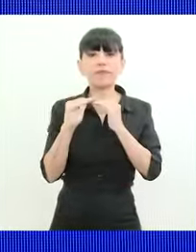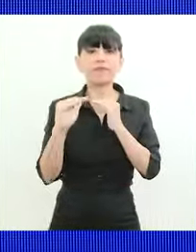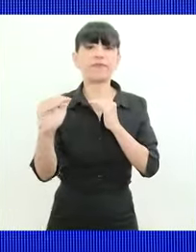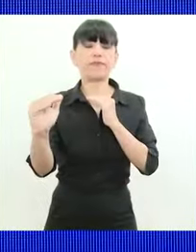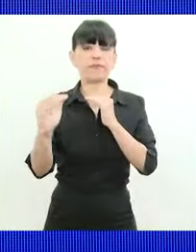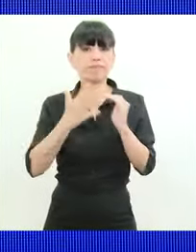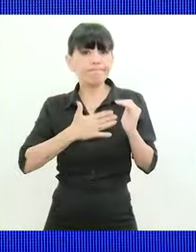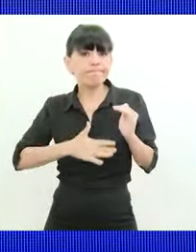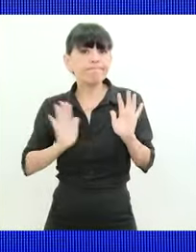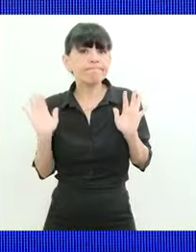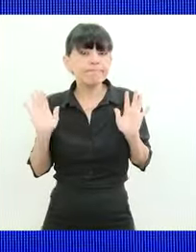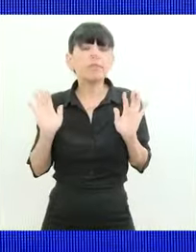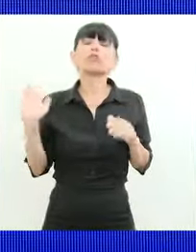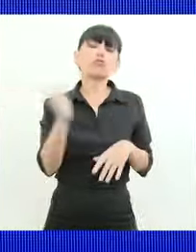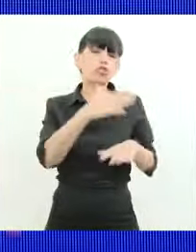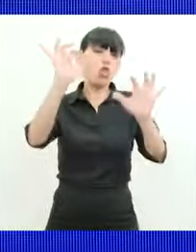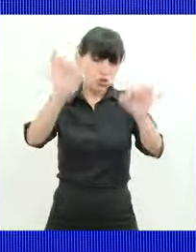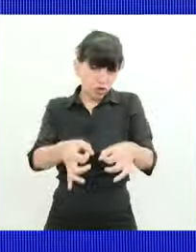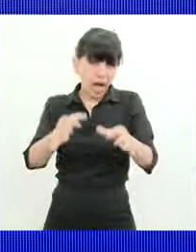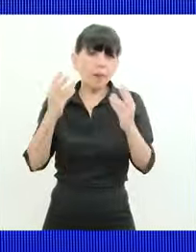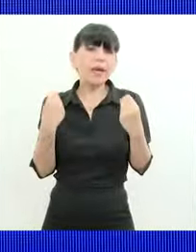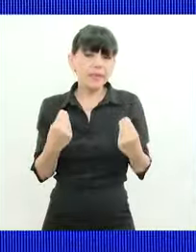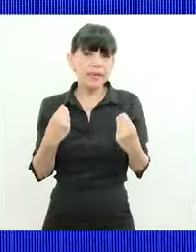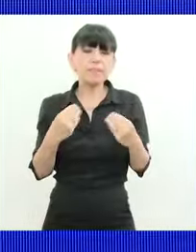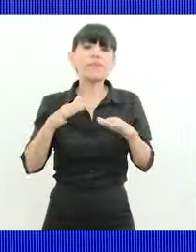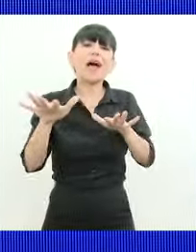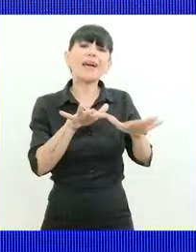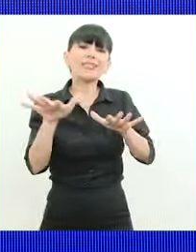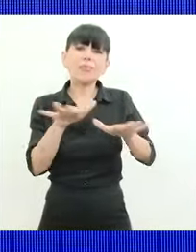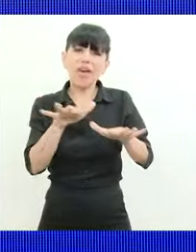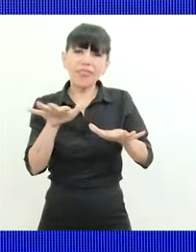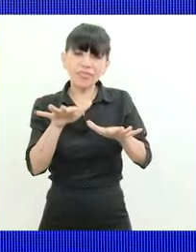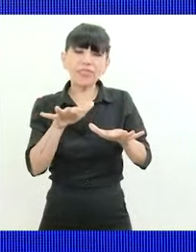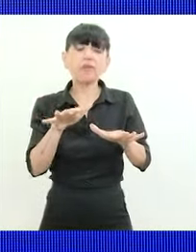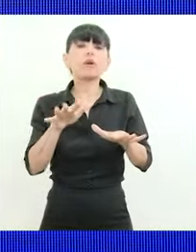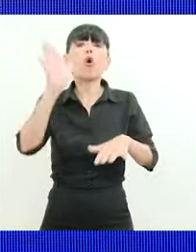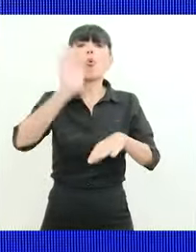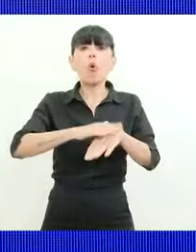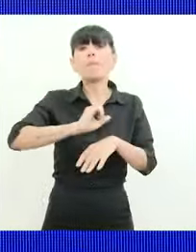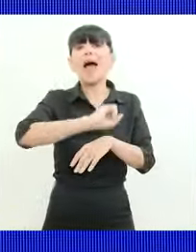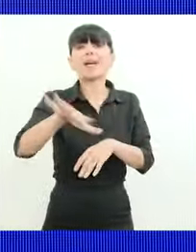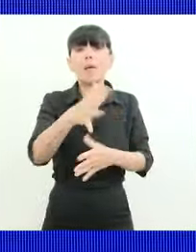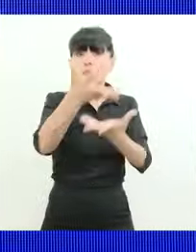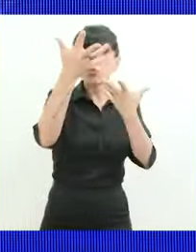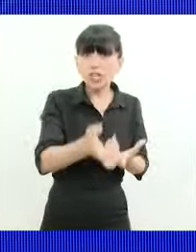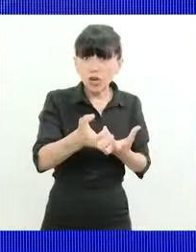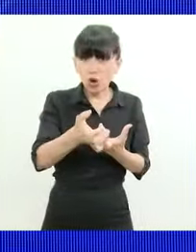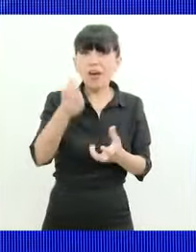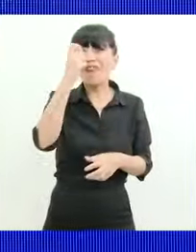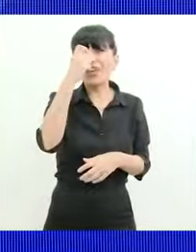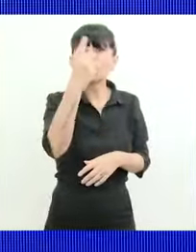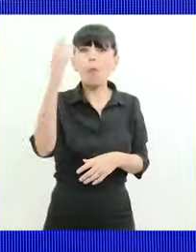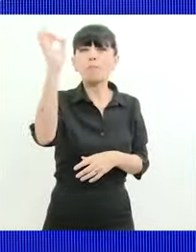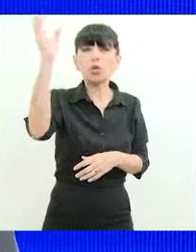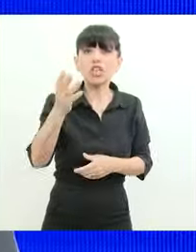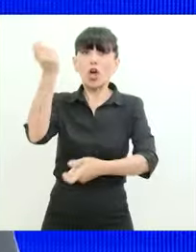la caída todos saben la caída del nivel de actividad por la sequía 21% del